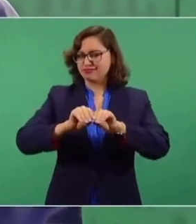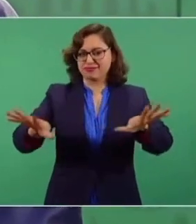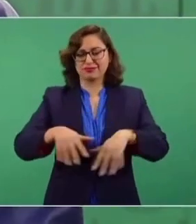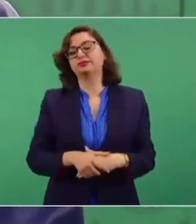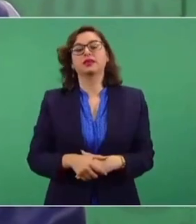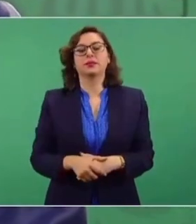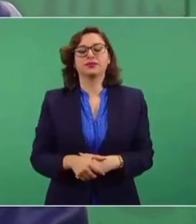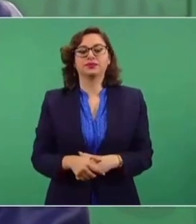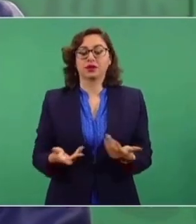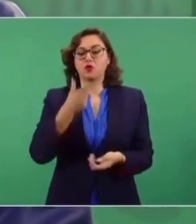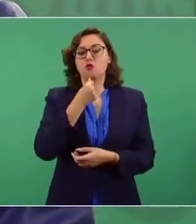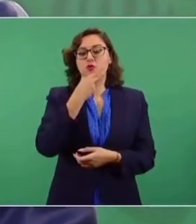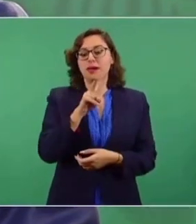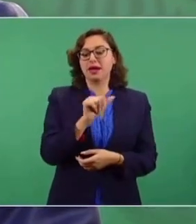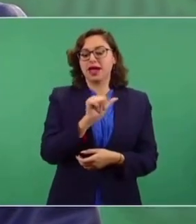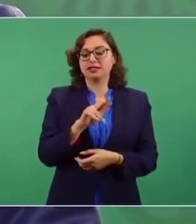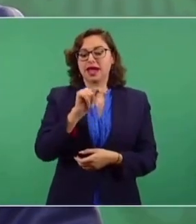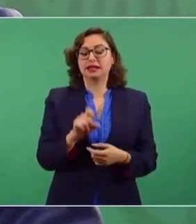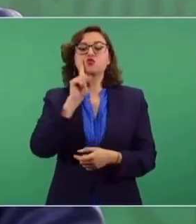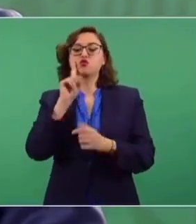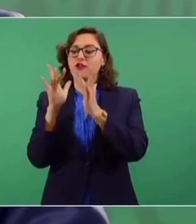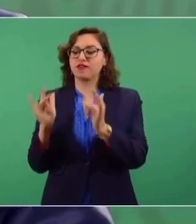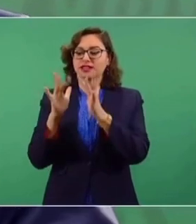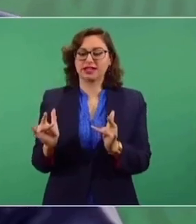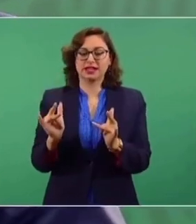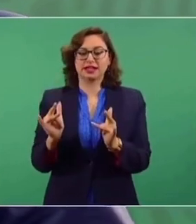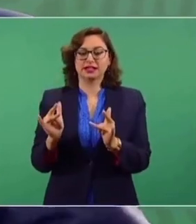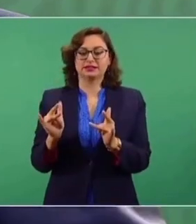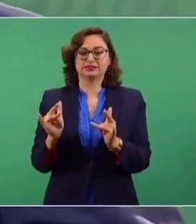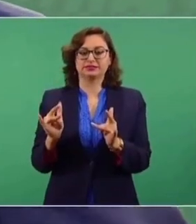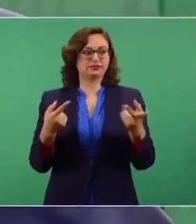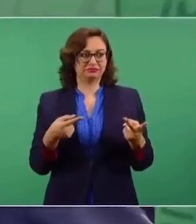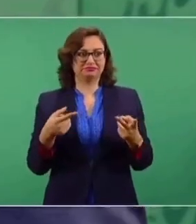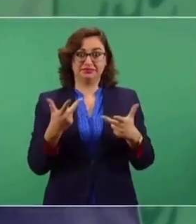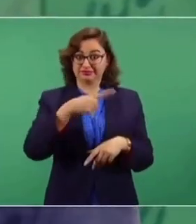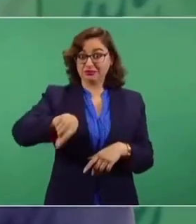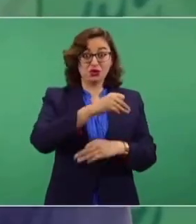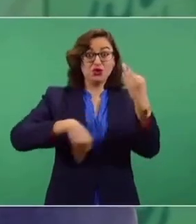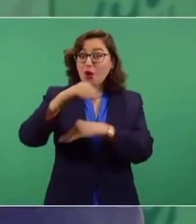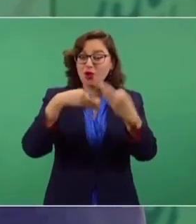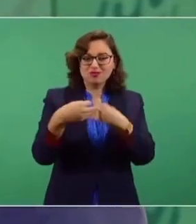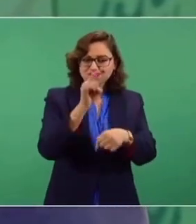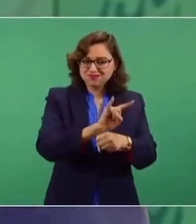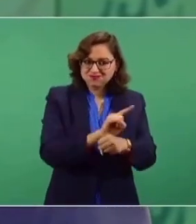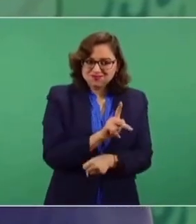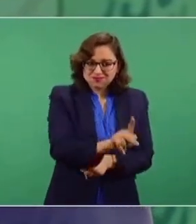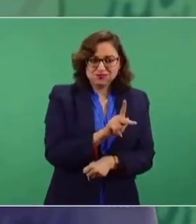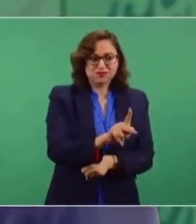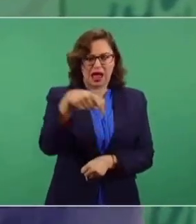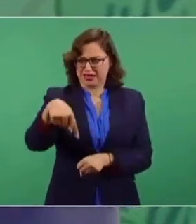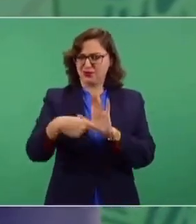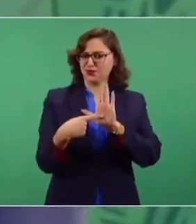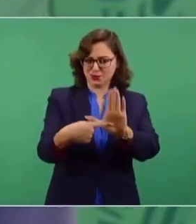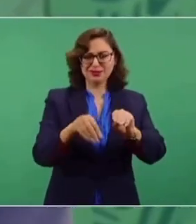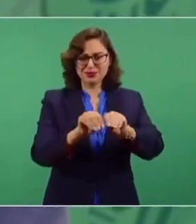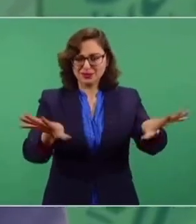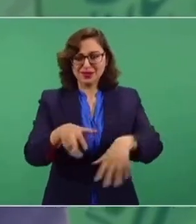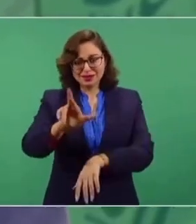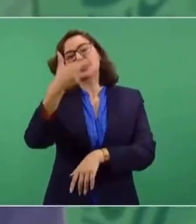El del señor Ruballarta y de la ciudadana francesa. Que lo saquemos aquí, ¿les parece? O para